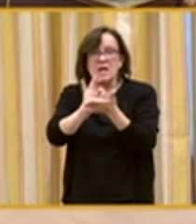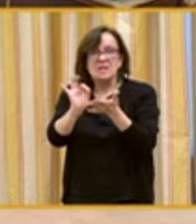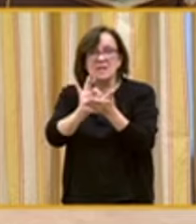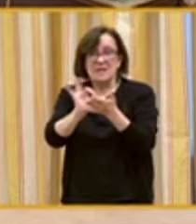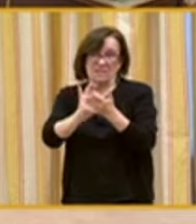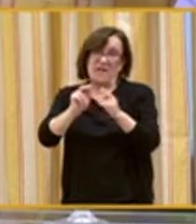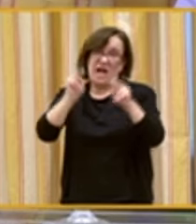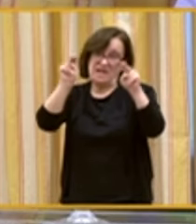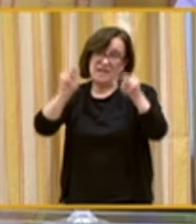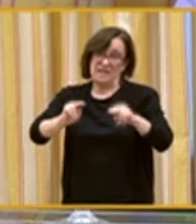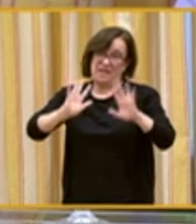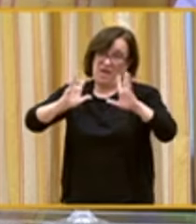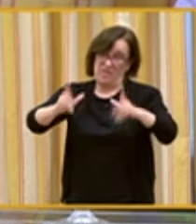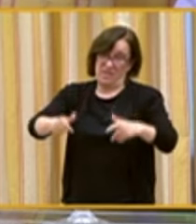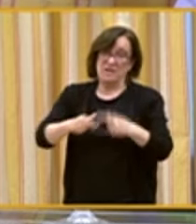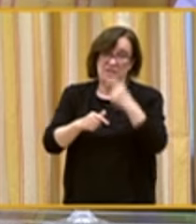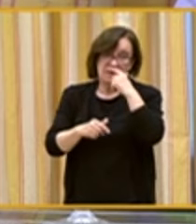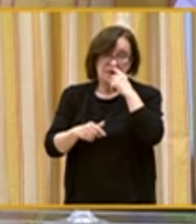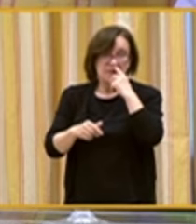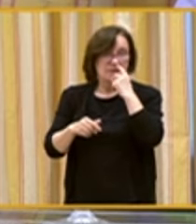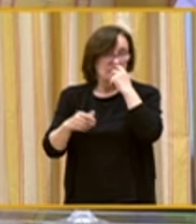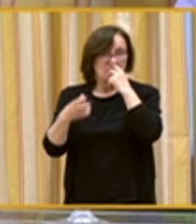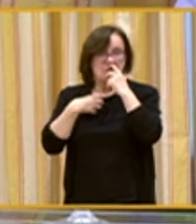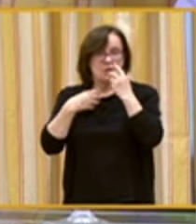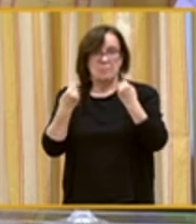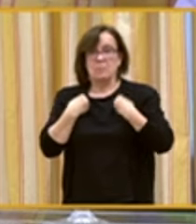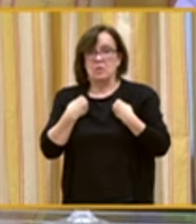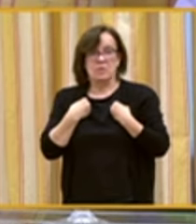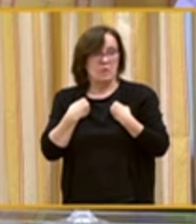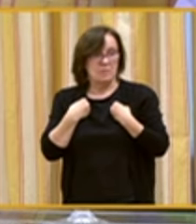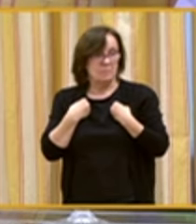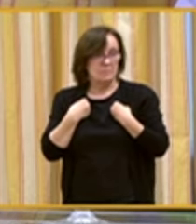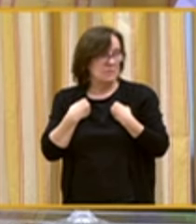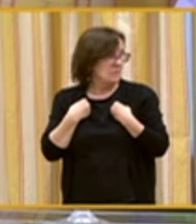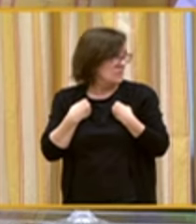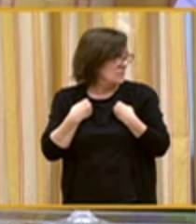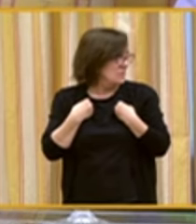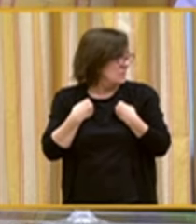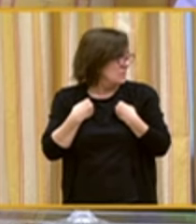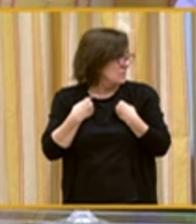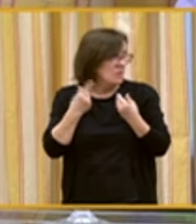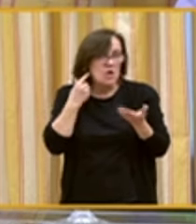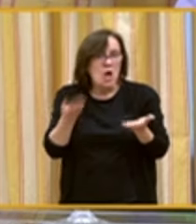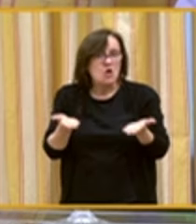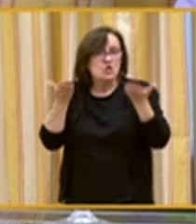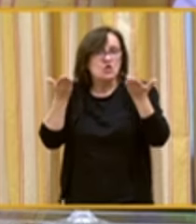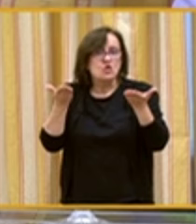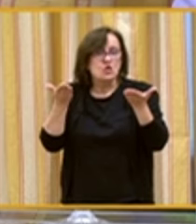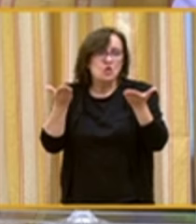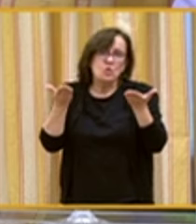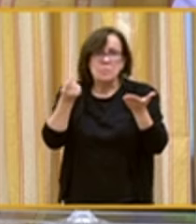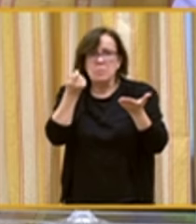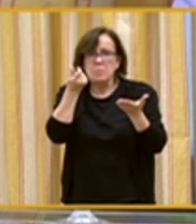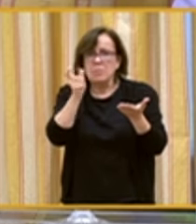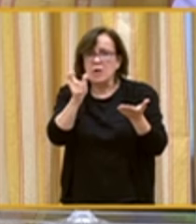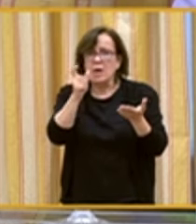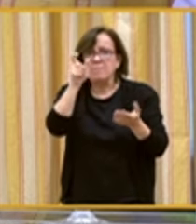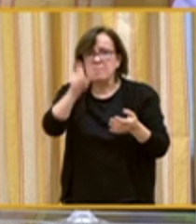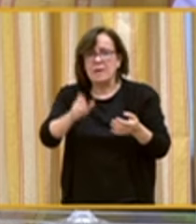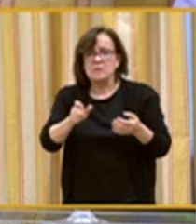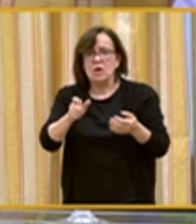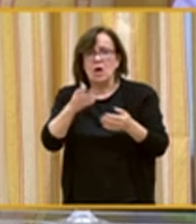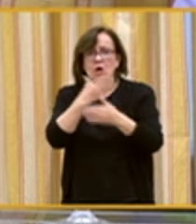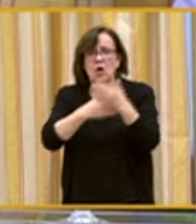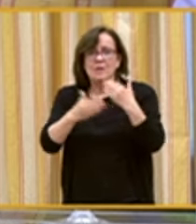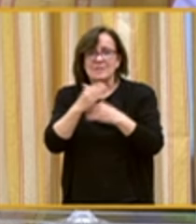residenciales. No se puede vivir con dos… Aquí la han subido un poco, pero por ejemplo, una persona con